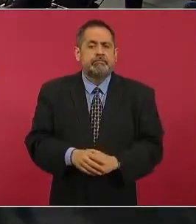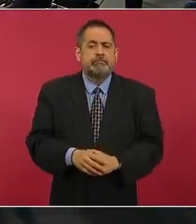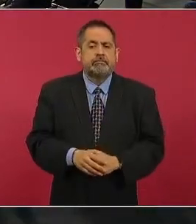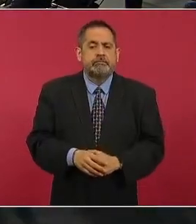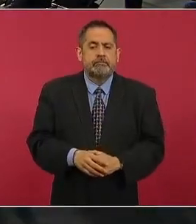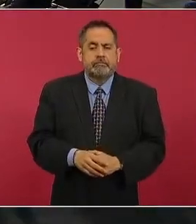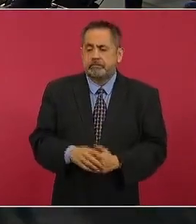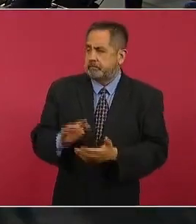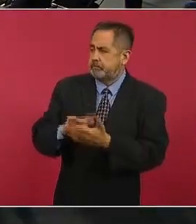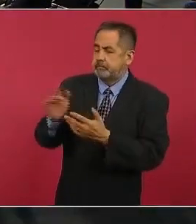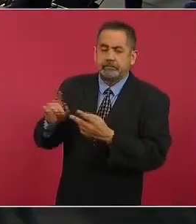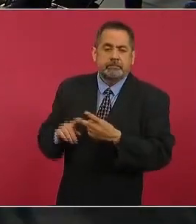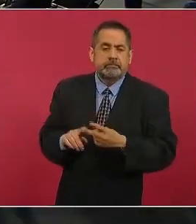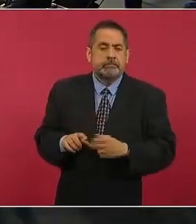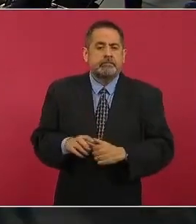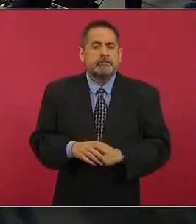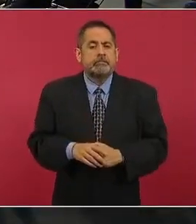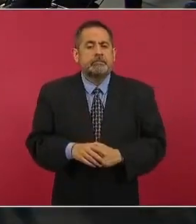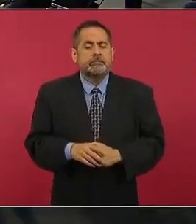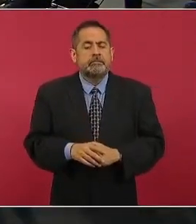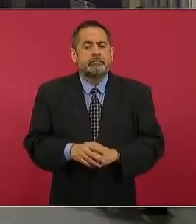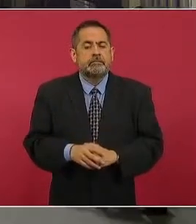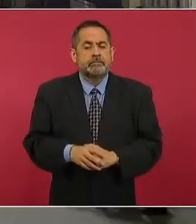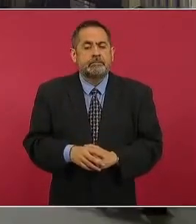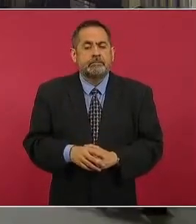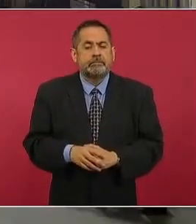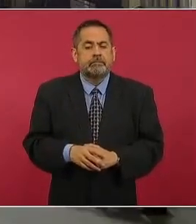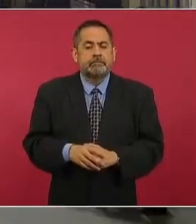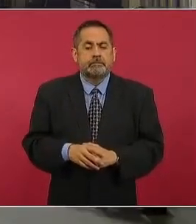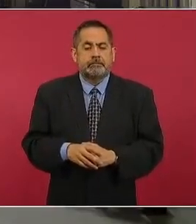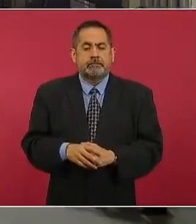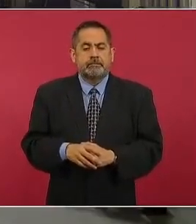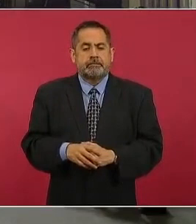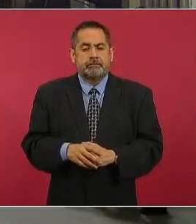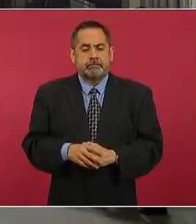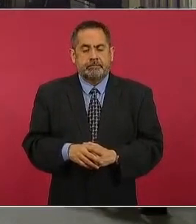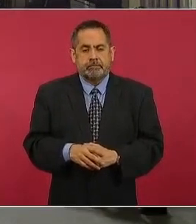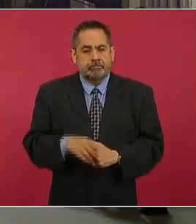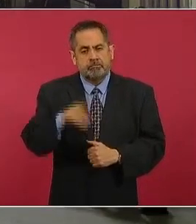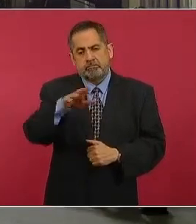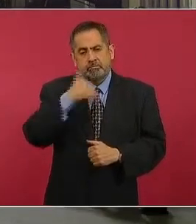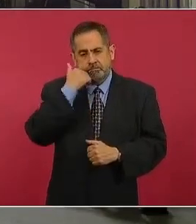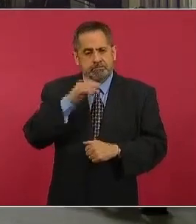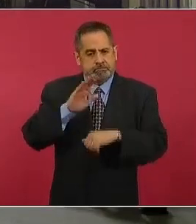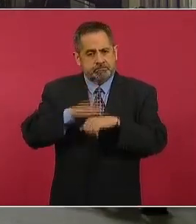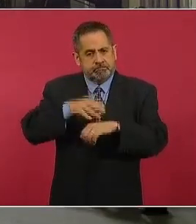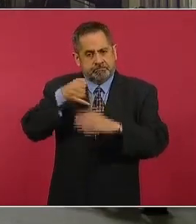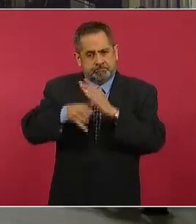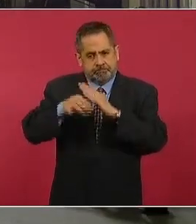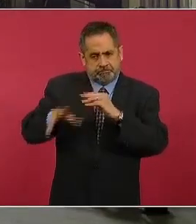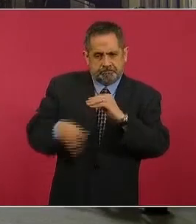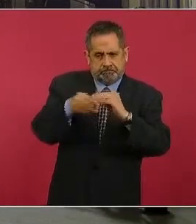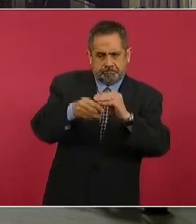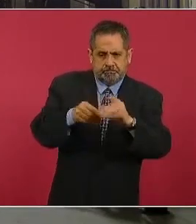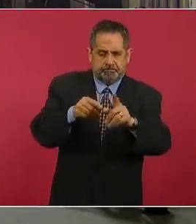Muchas gracias. Yo quiero abundar en este tema.